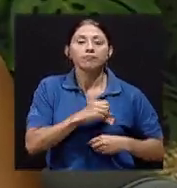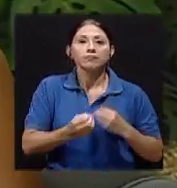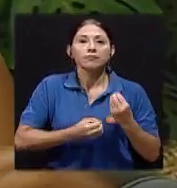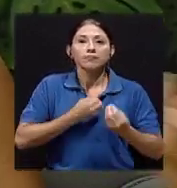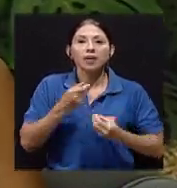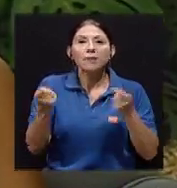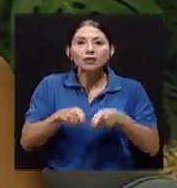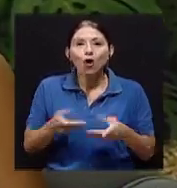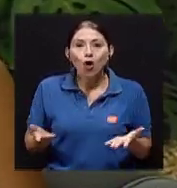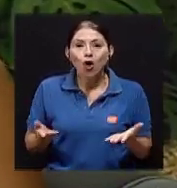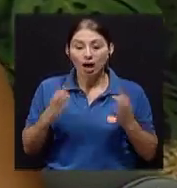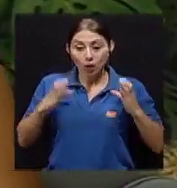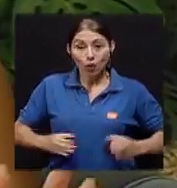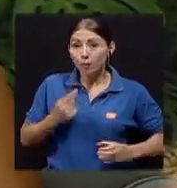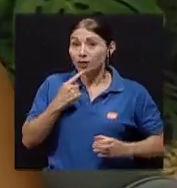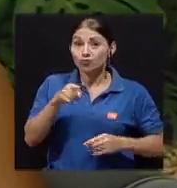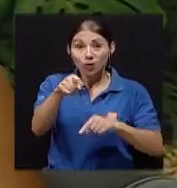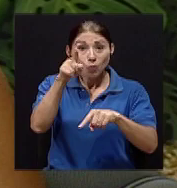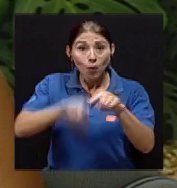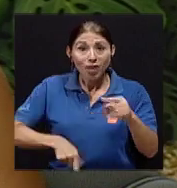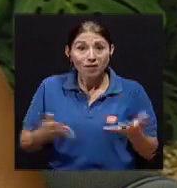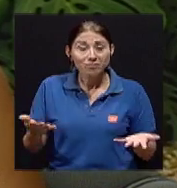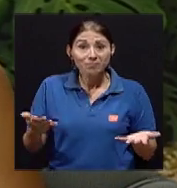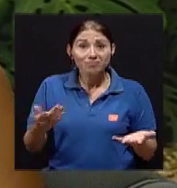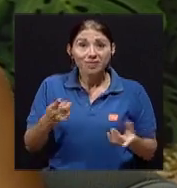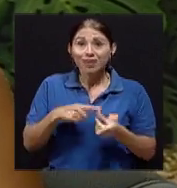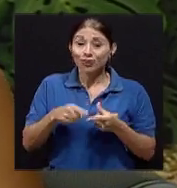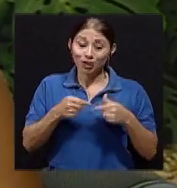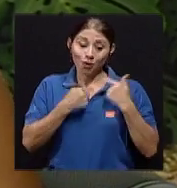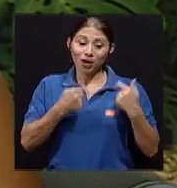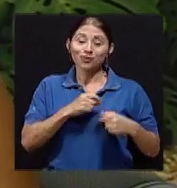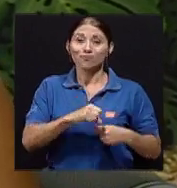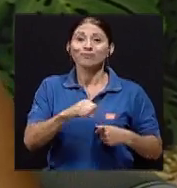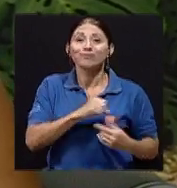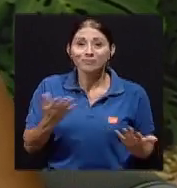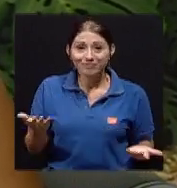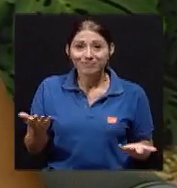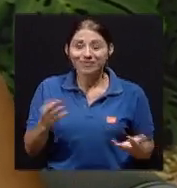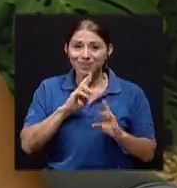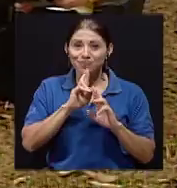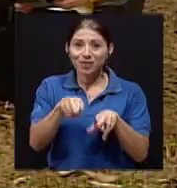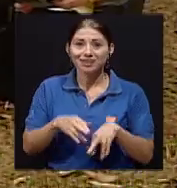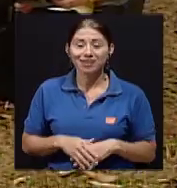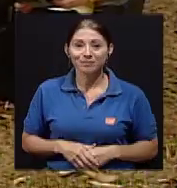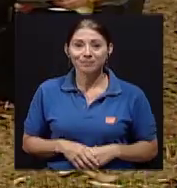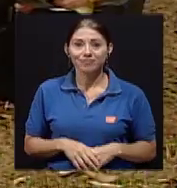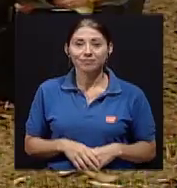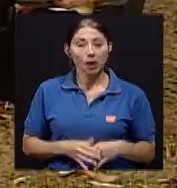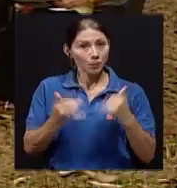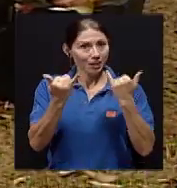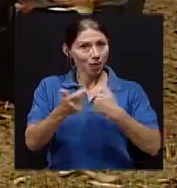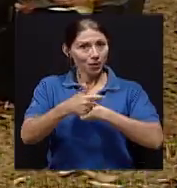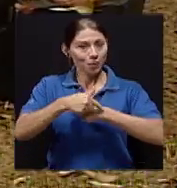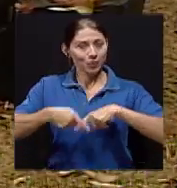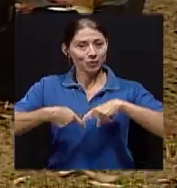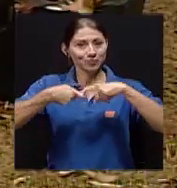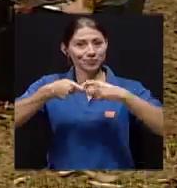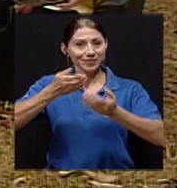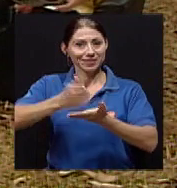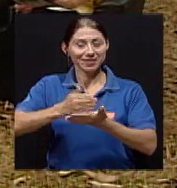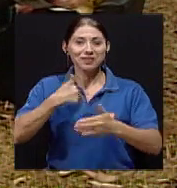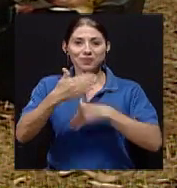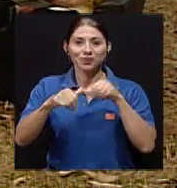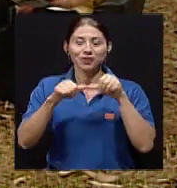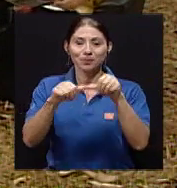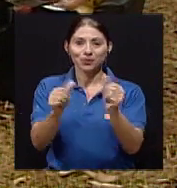cuerpo dice, bueno, si usted no puede, entonces yo le doy la respuesta, verdad. Es momento de hacer una pausa y